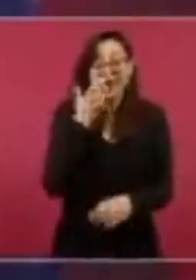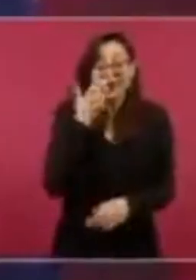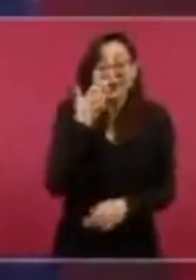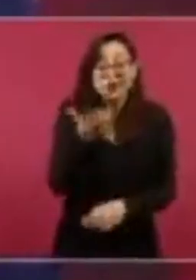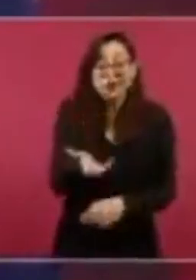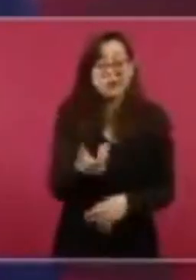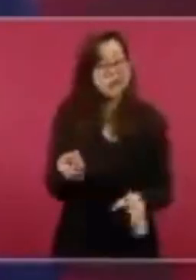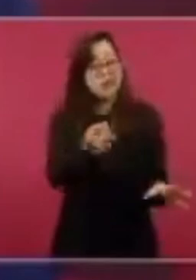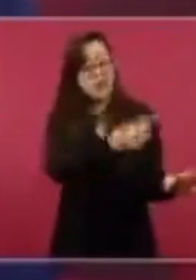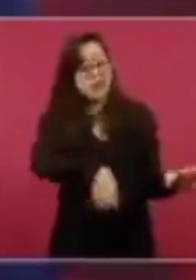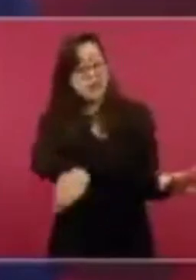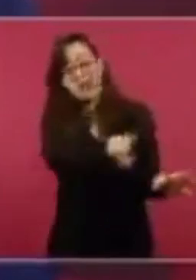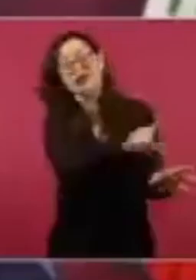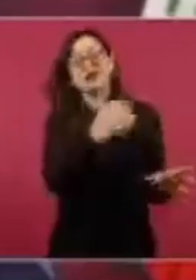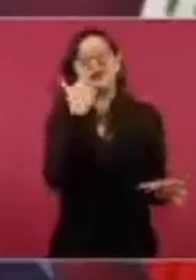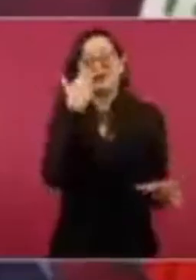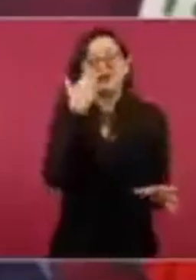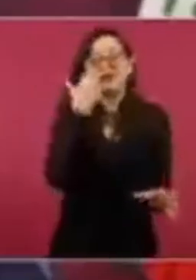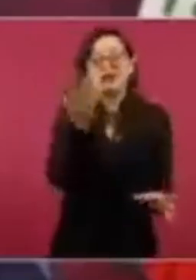en plata.